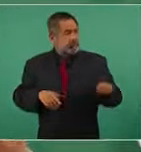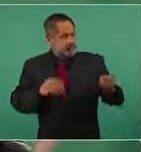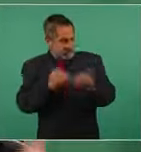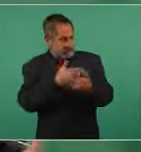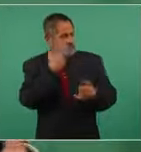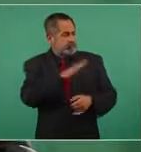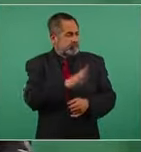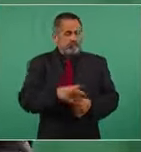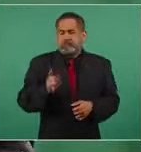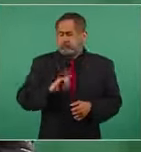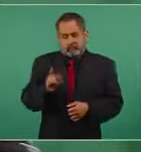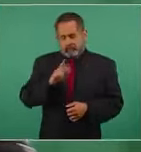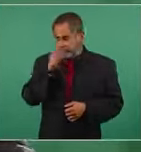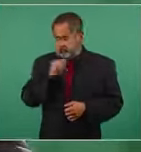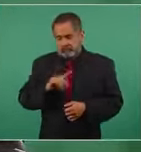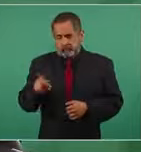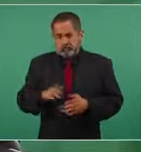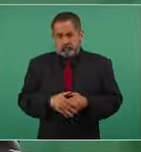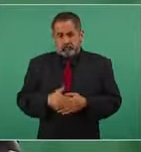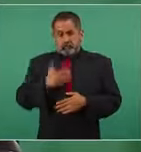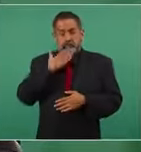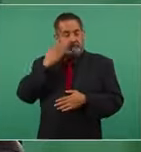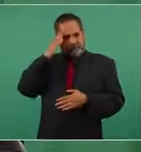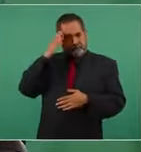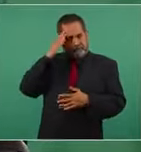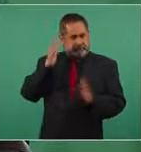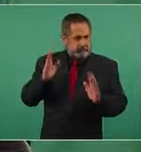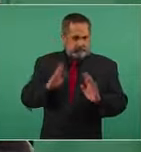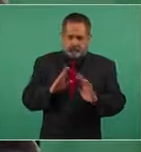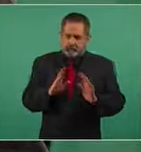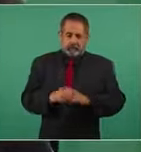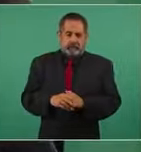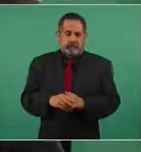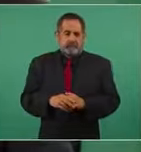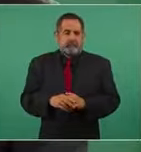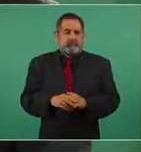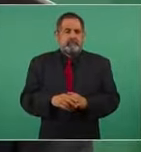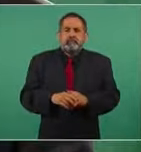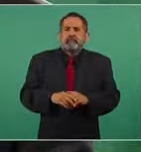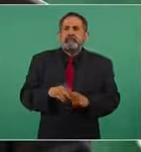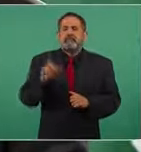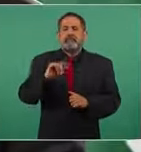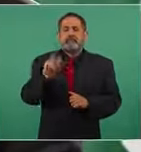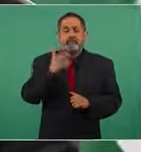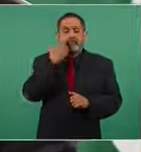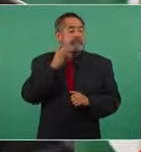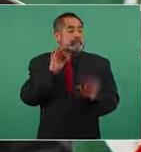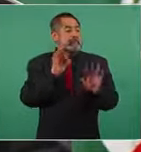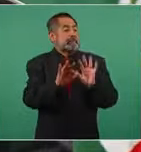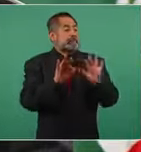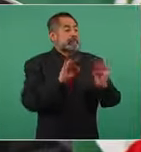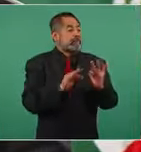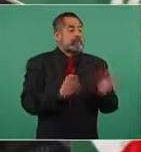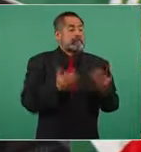vida de los demás. Un buen dirigente no es el que asusa